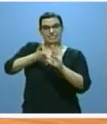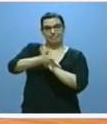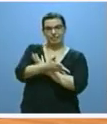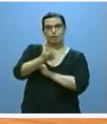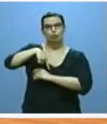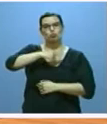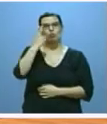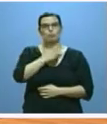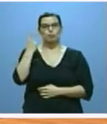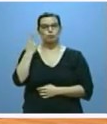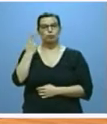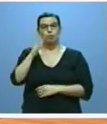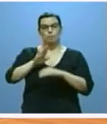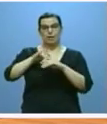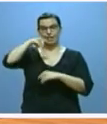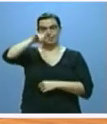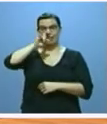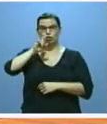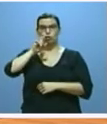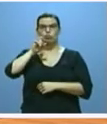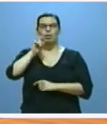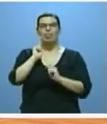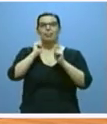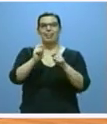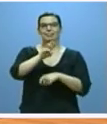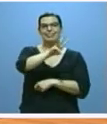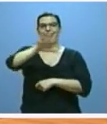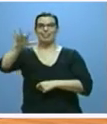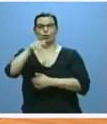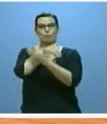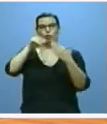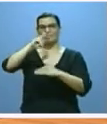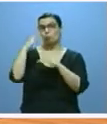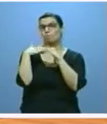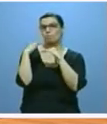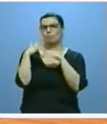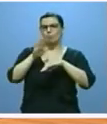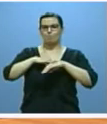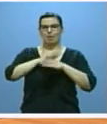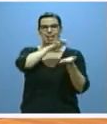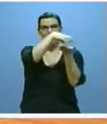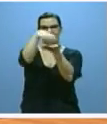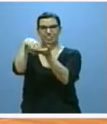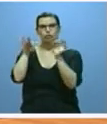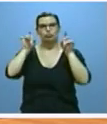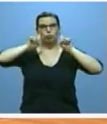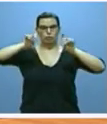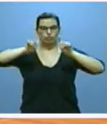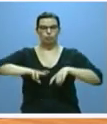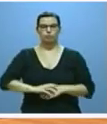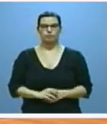de destinar en 2017 al menos 35 millones de euros a infraestructuras educativas escolares.